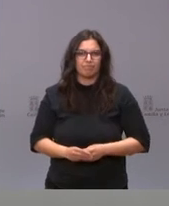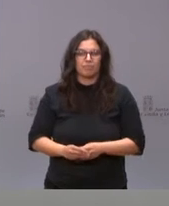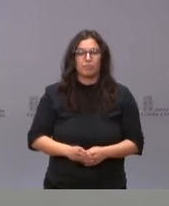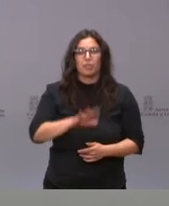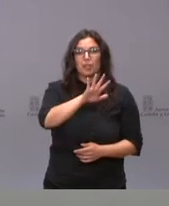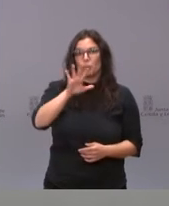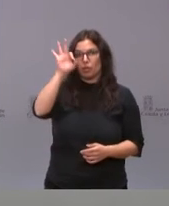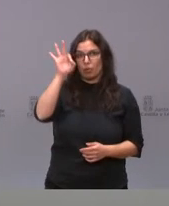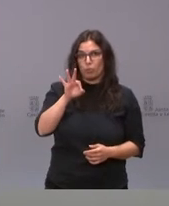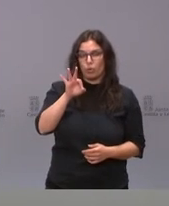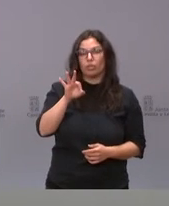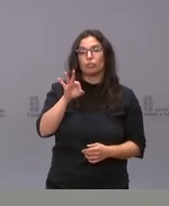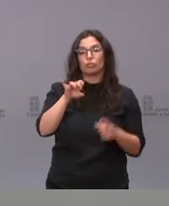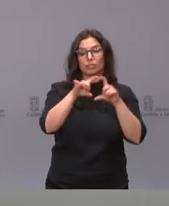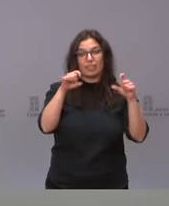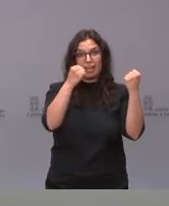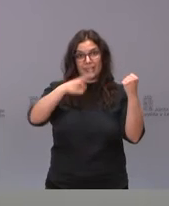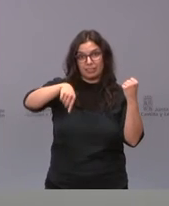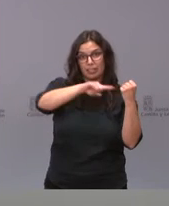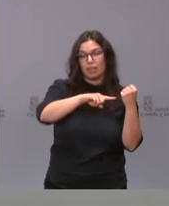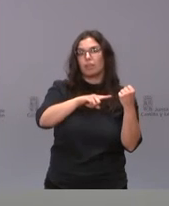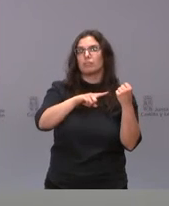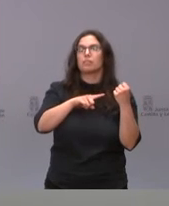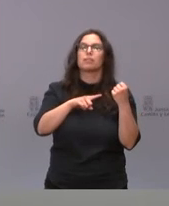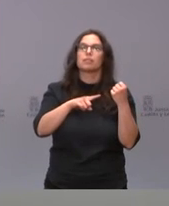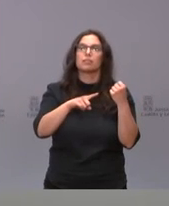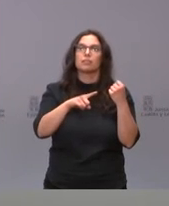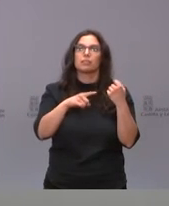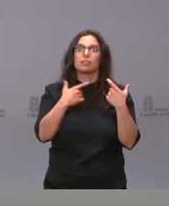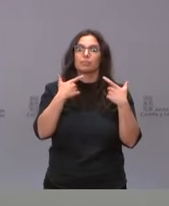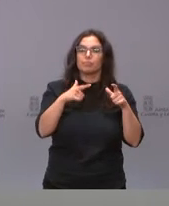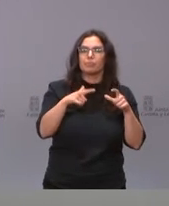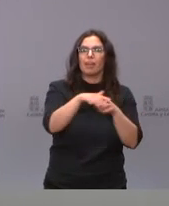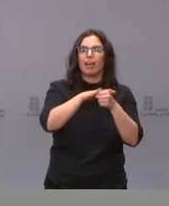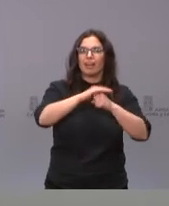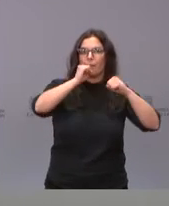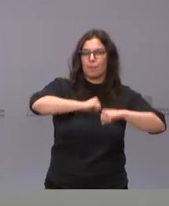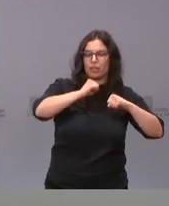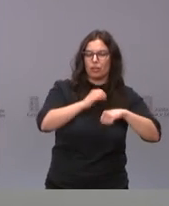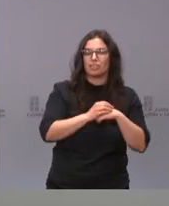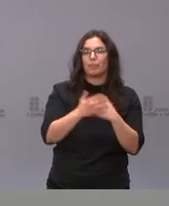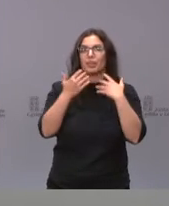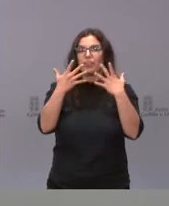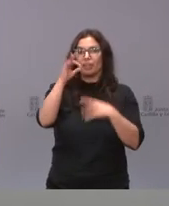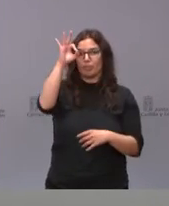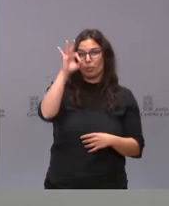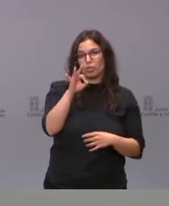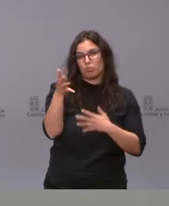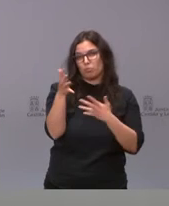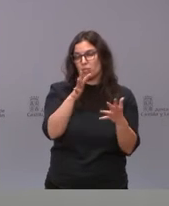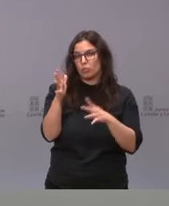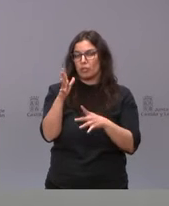55% de las entidades se encuentran o se encuadran en el área de mayores, un 10% aproximadamente